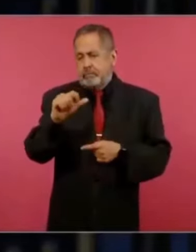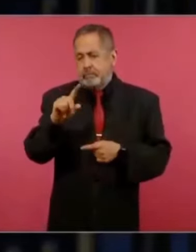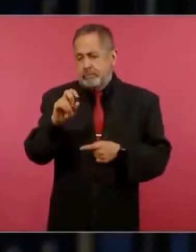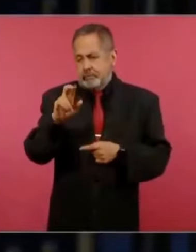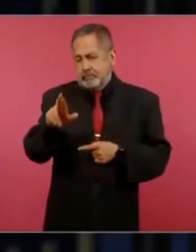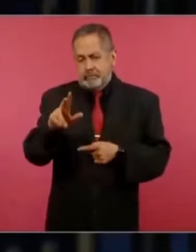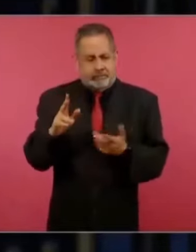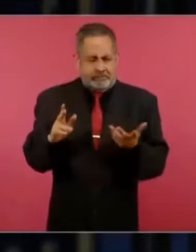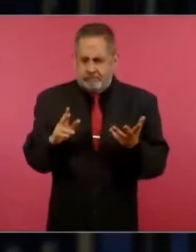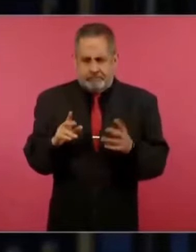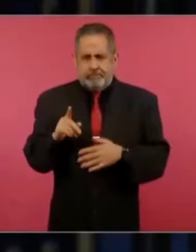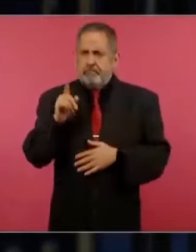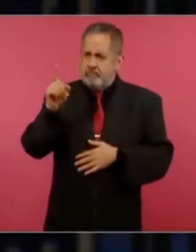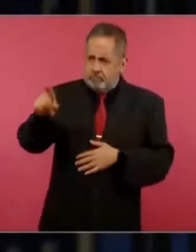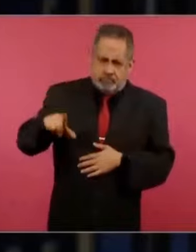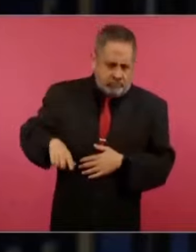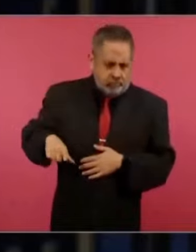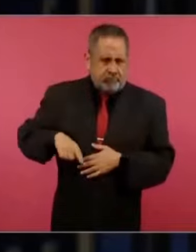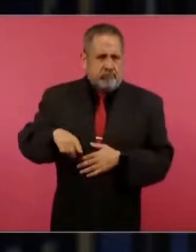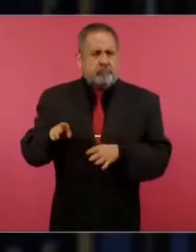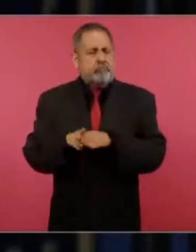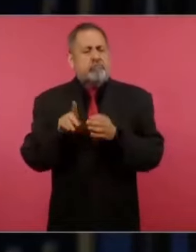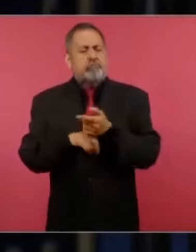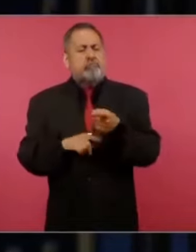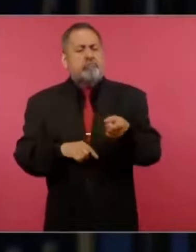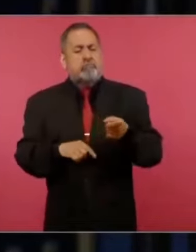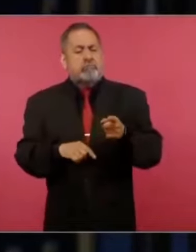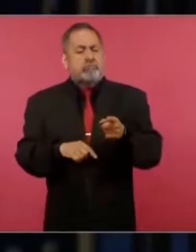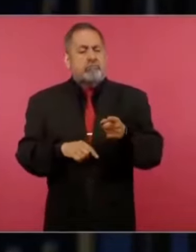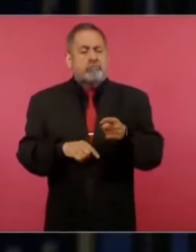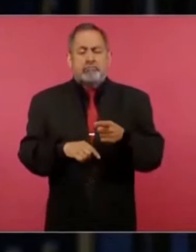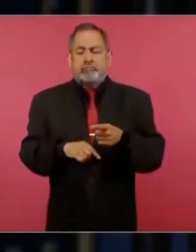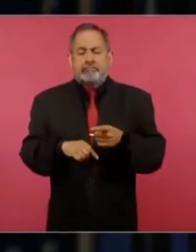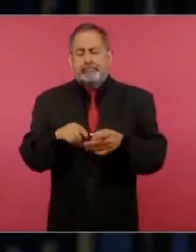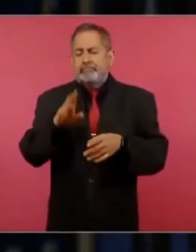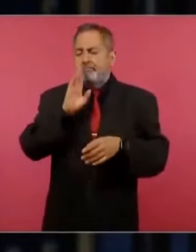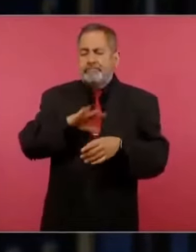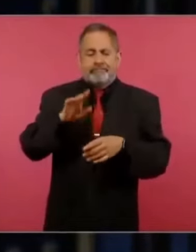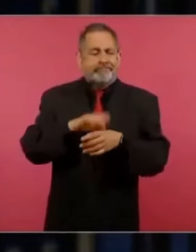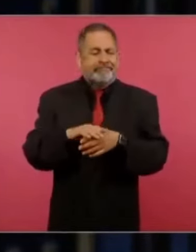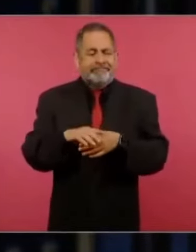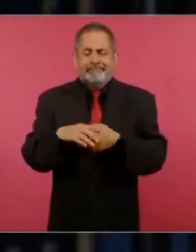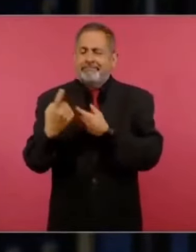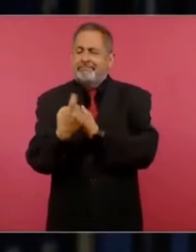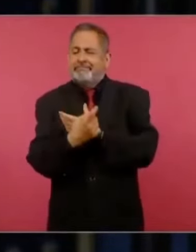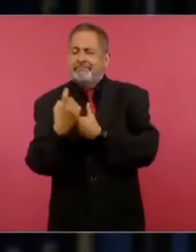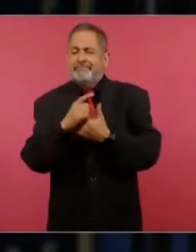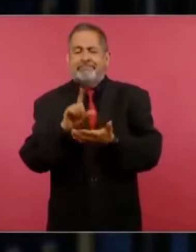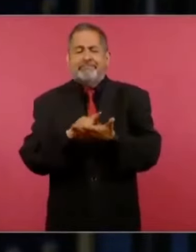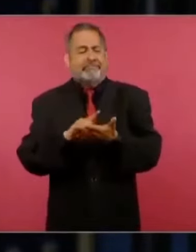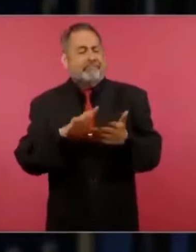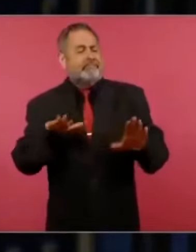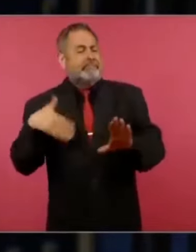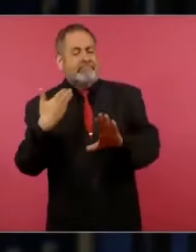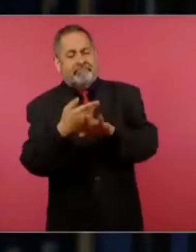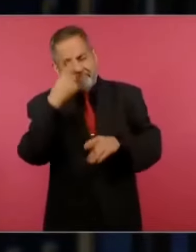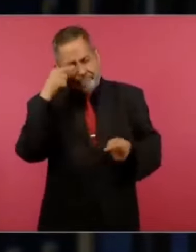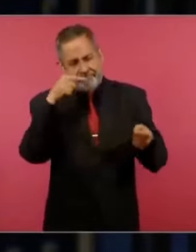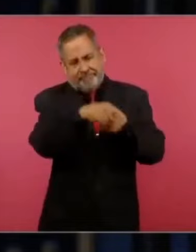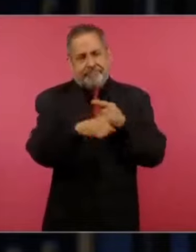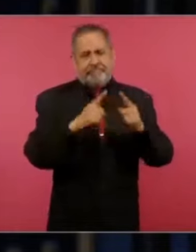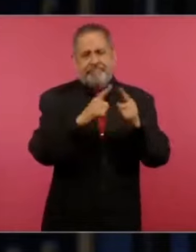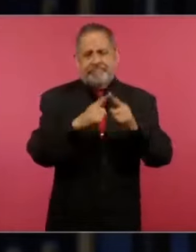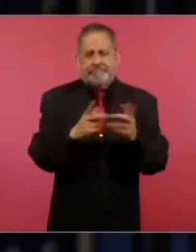que desde su gobierno se utilizó, se utilizaron bots para dañar la autoridad moral de la iglesia. ¿Qué